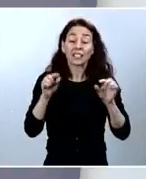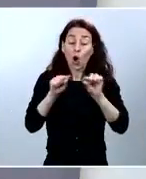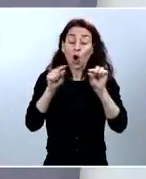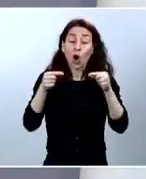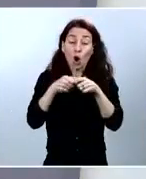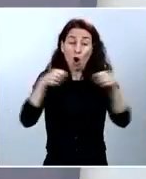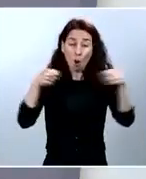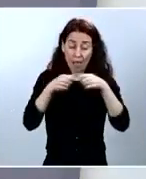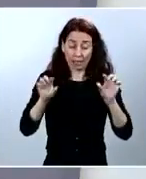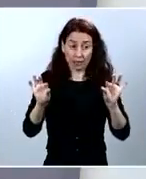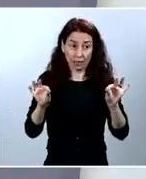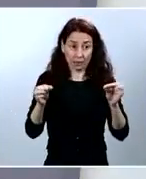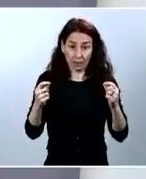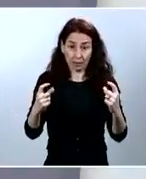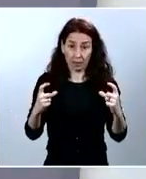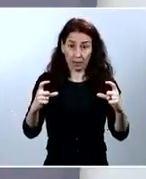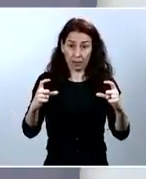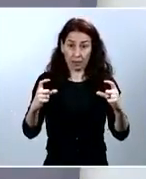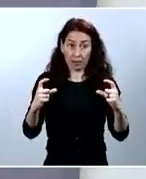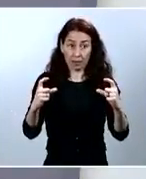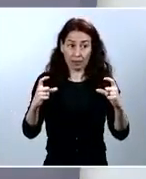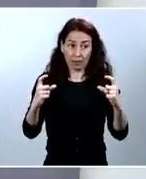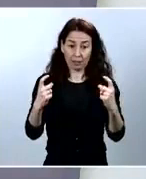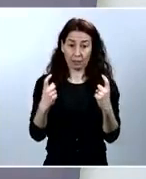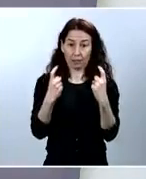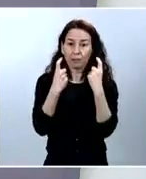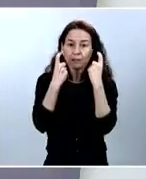pones con el de arriba para arriba y el afuera para afuera.